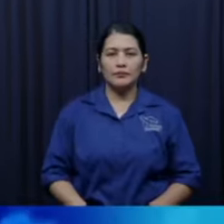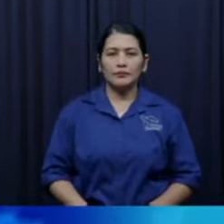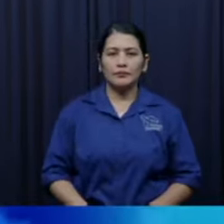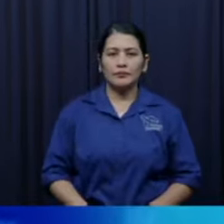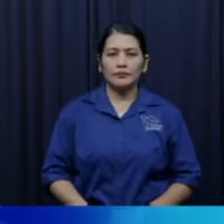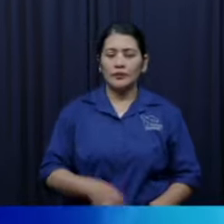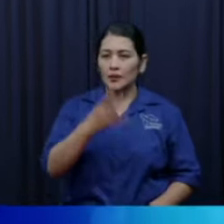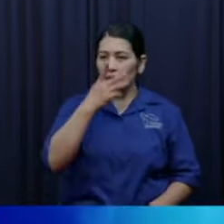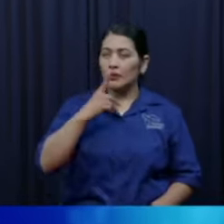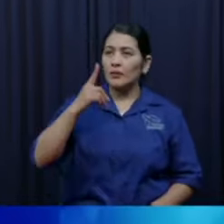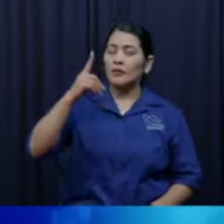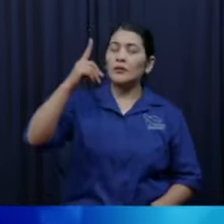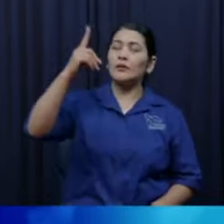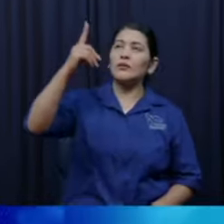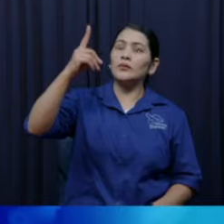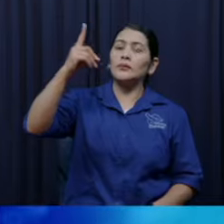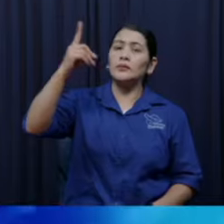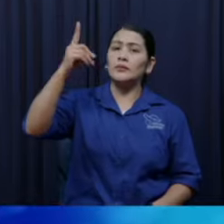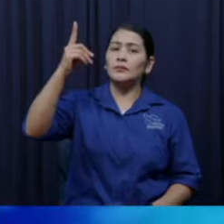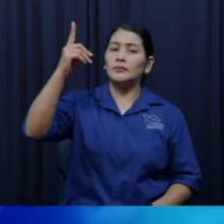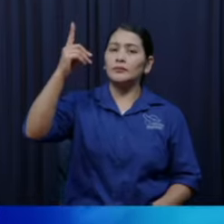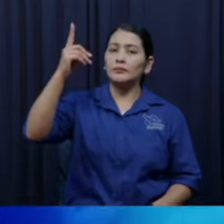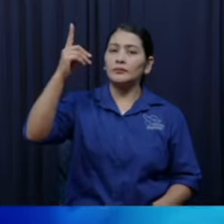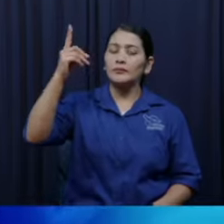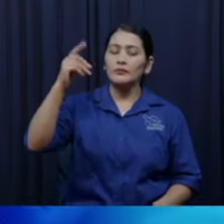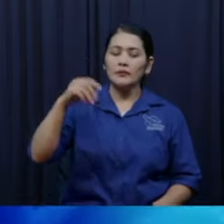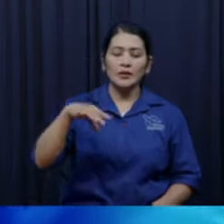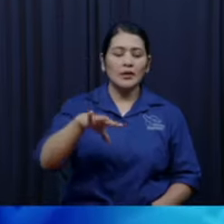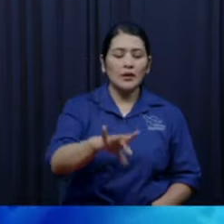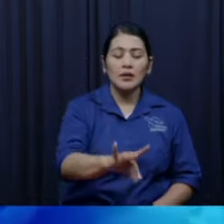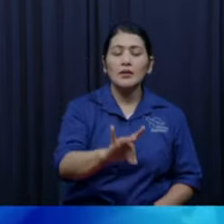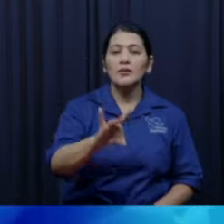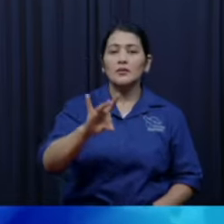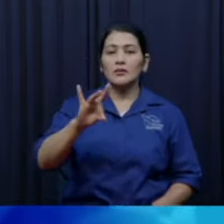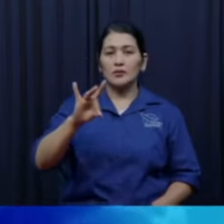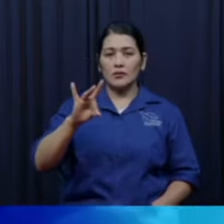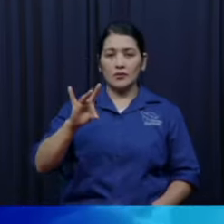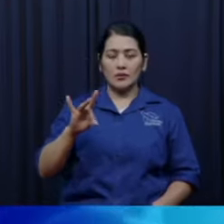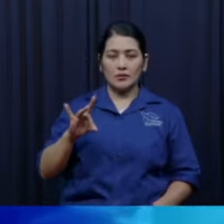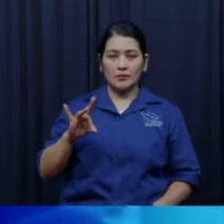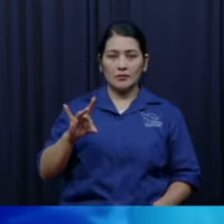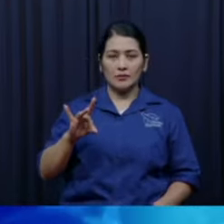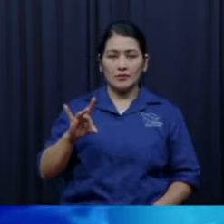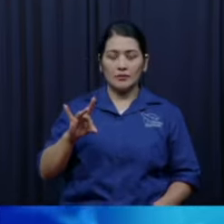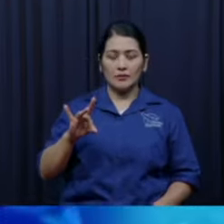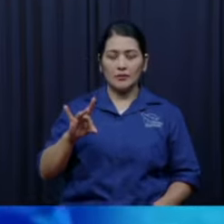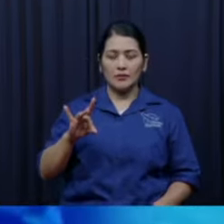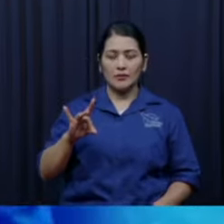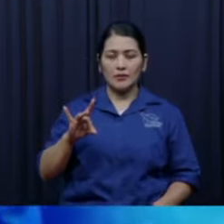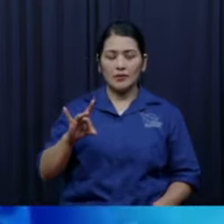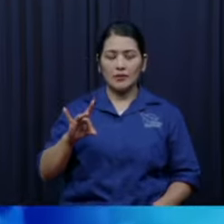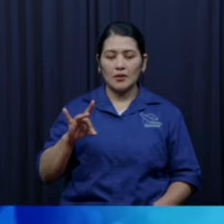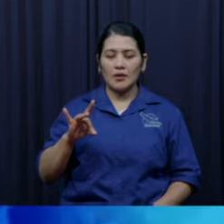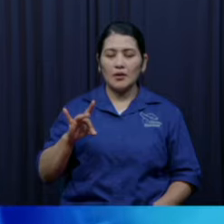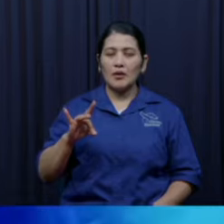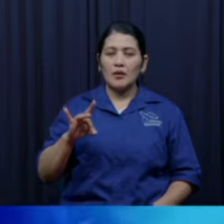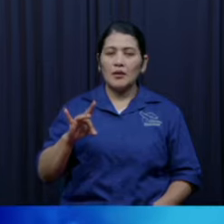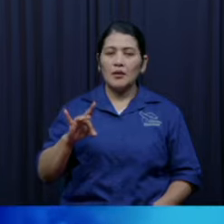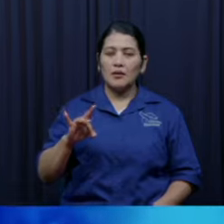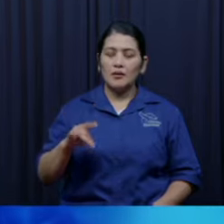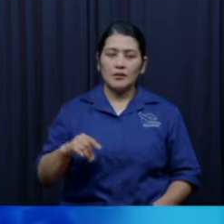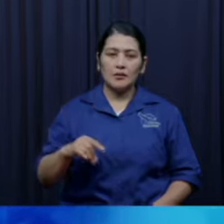Dios trae la pala y la tira hacia arriba lo que no tiene peso de gloria